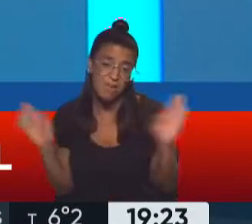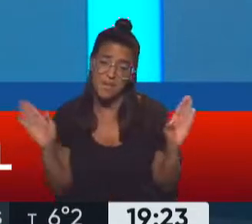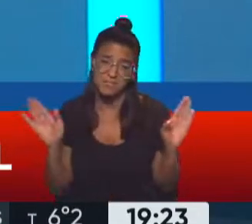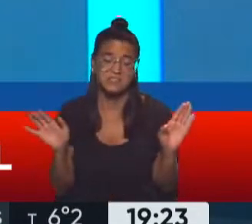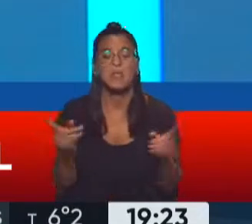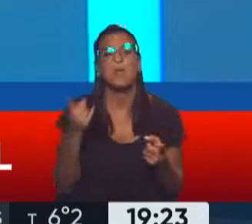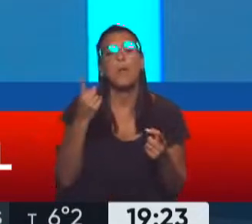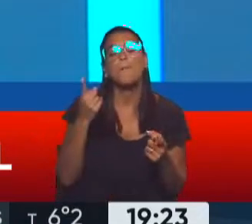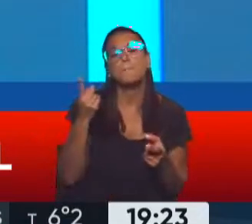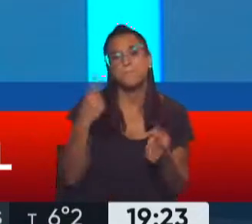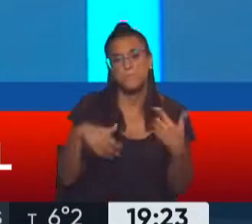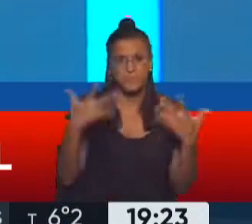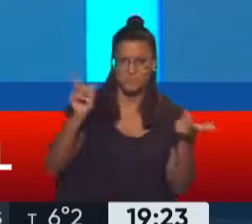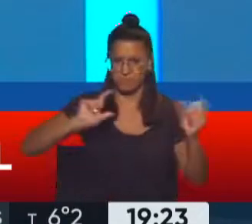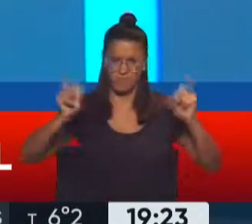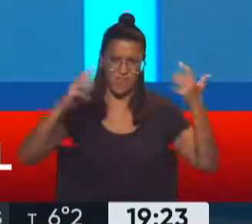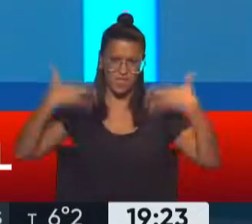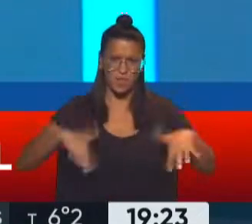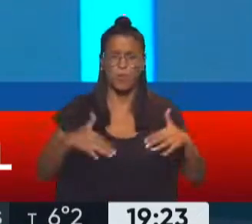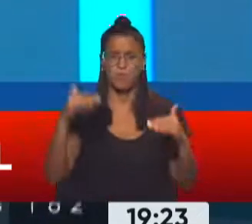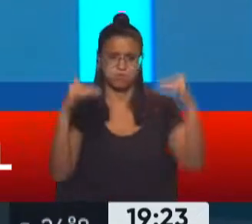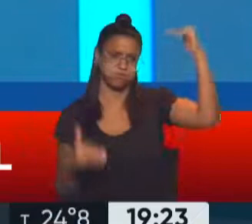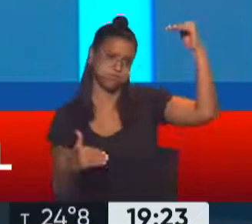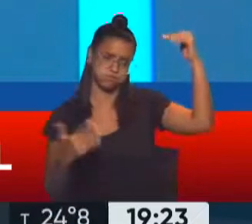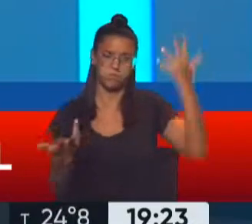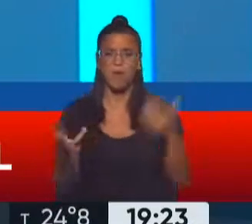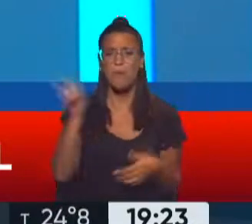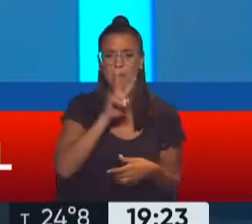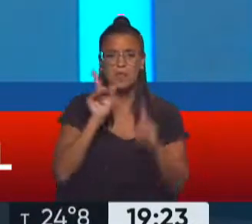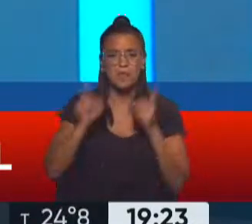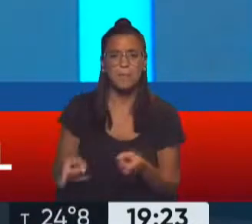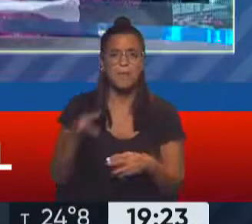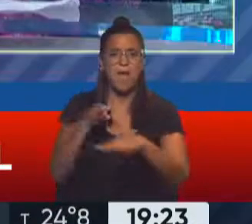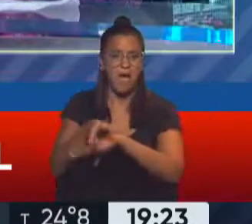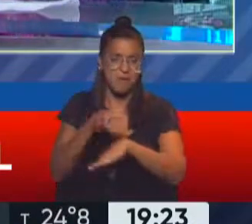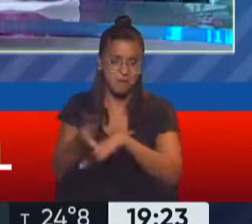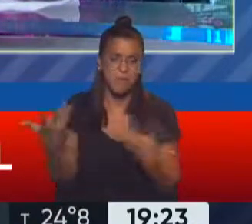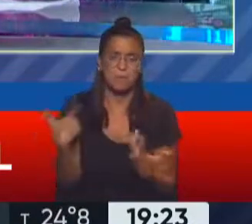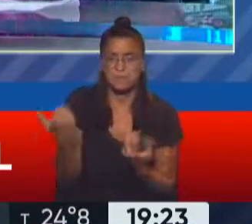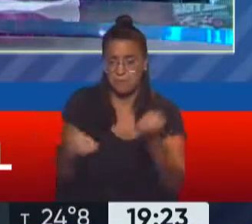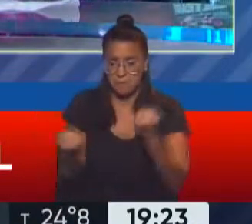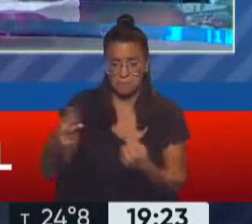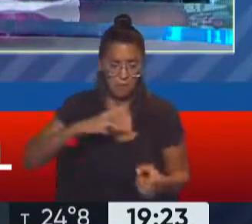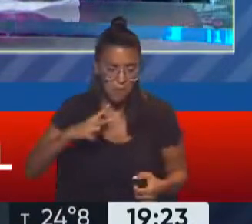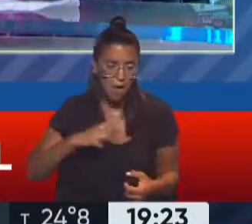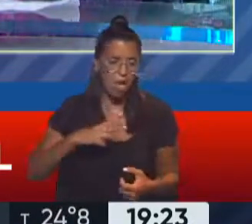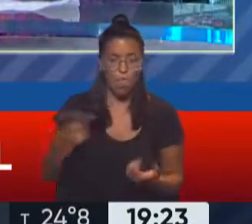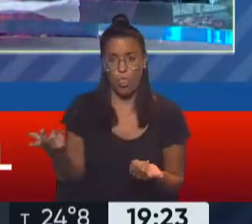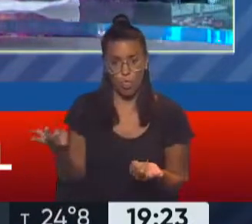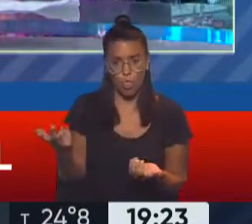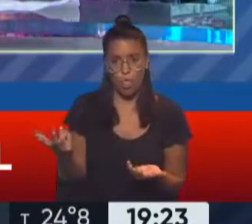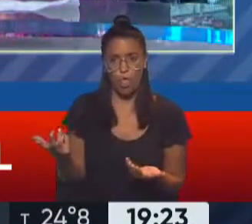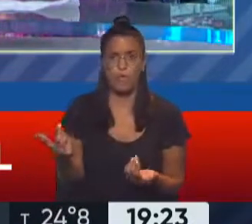Cuando las mujeres además tenemos acceso a un vehículo privado o un automóvil,